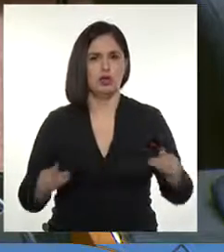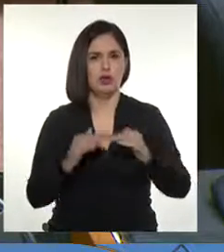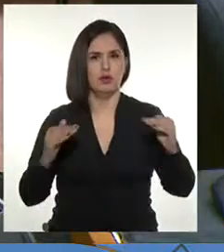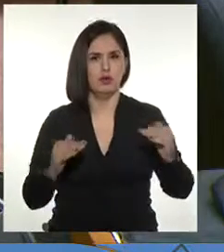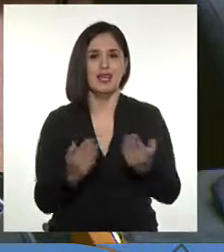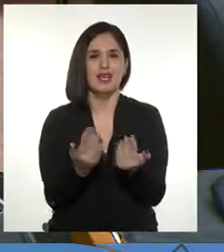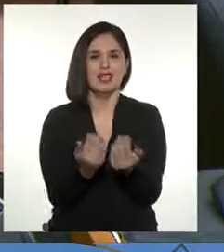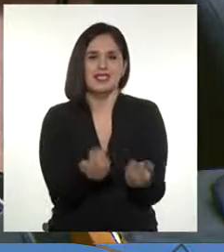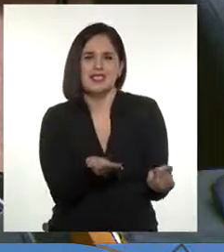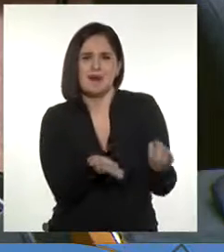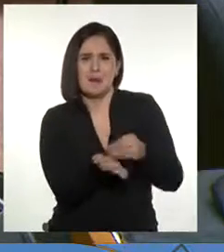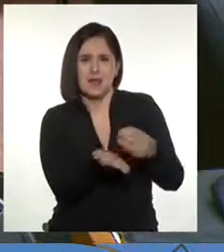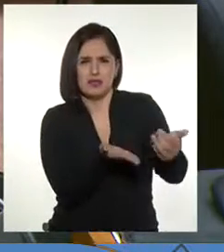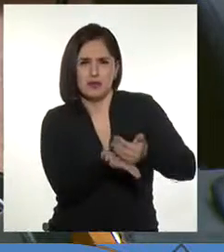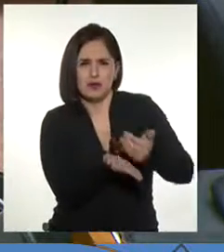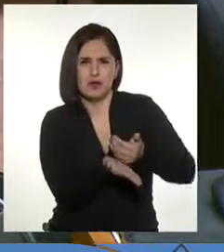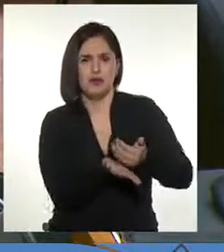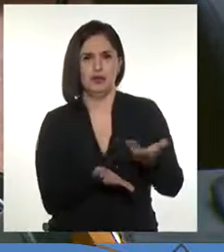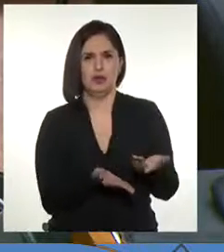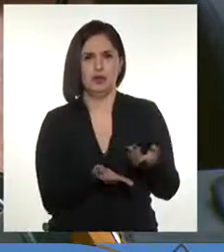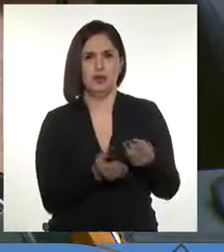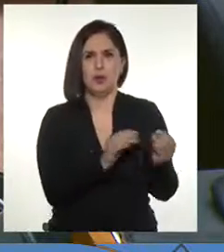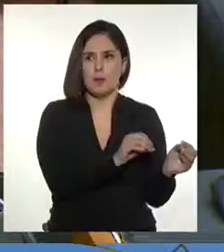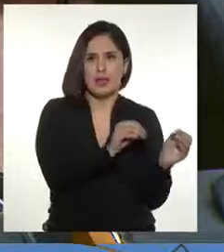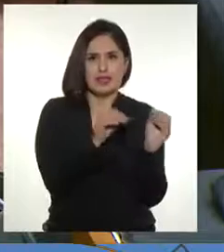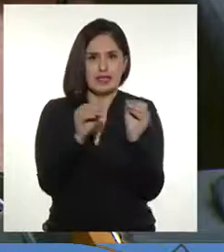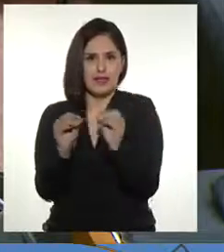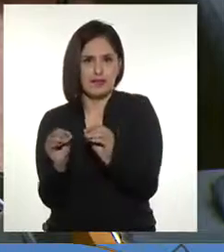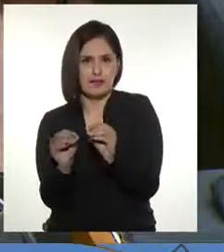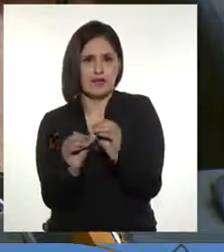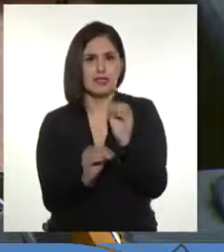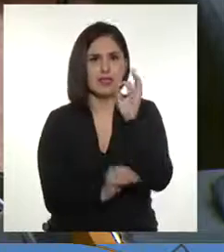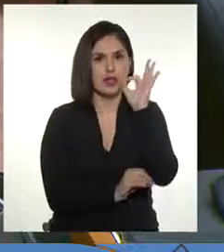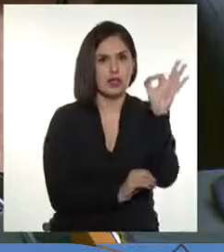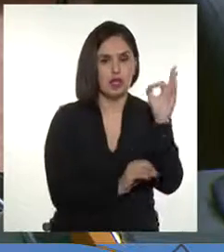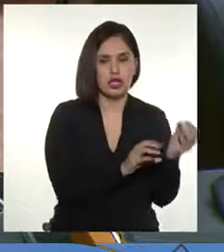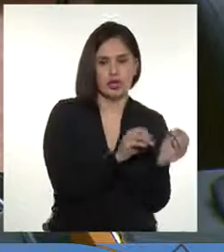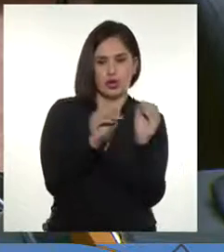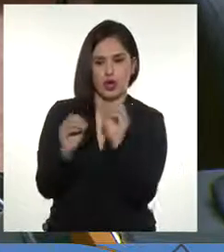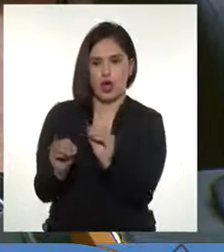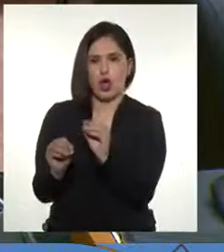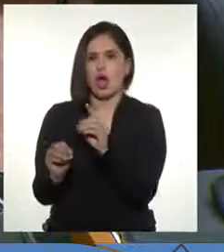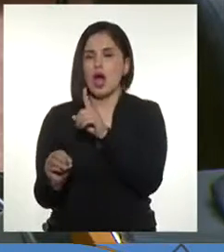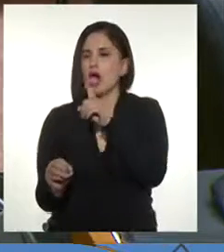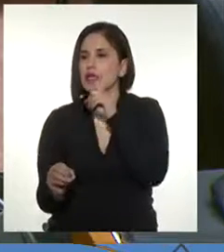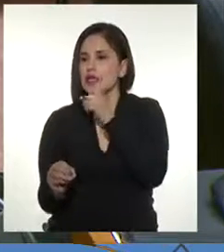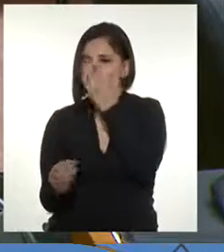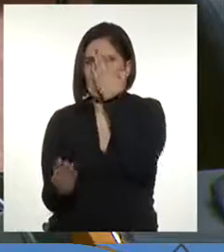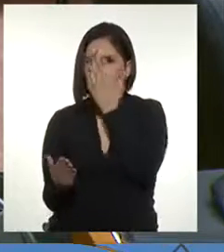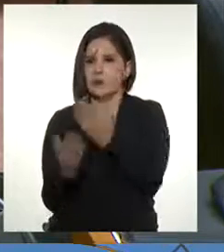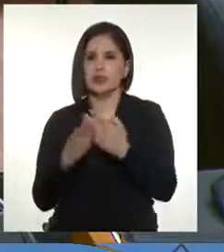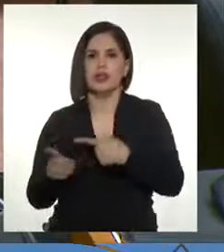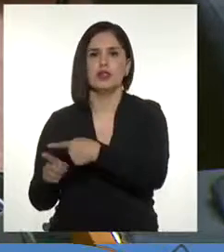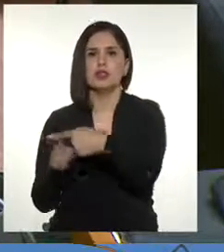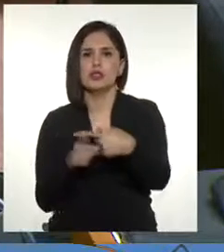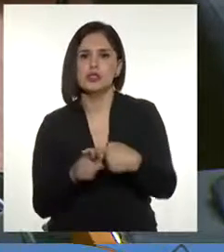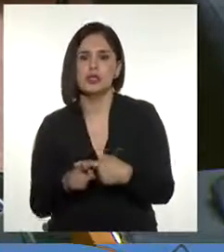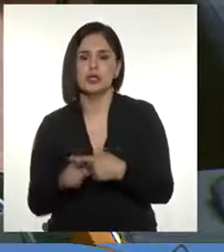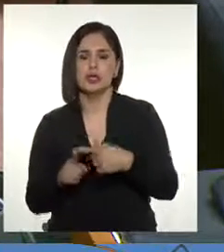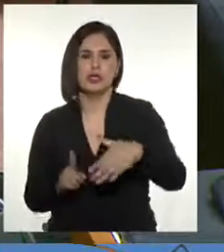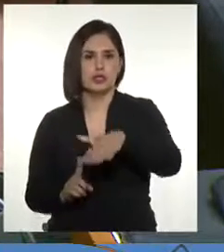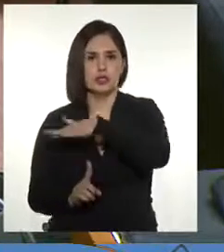recaudación fiscal, más transferencia desde los que tienen más hacia los que han enfrentado situaciones más complejas.